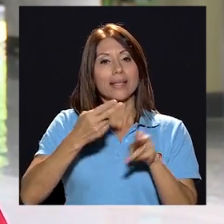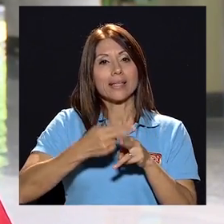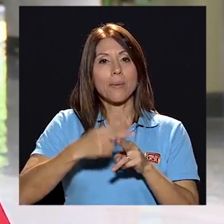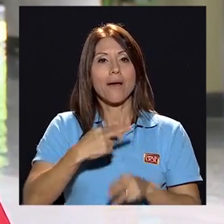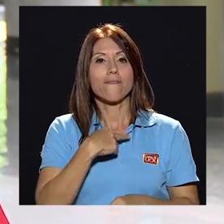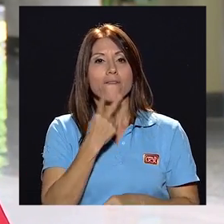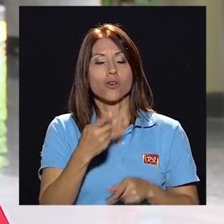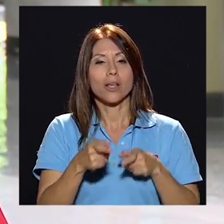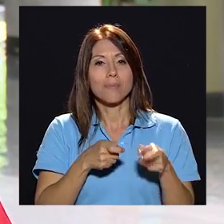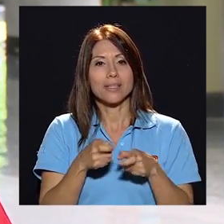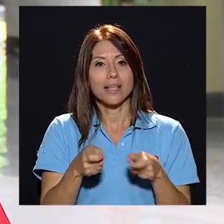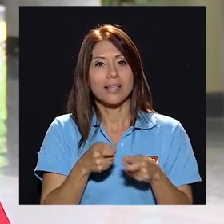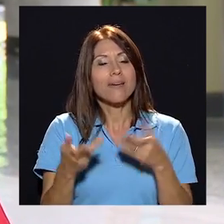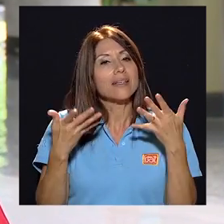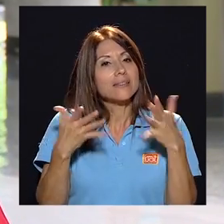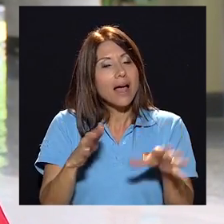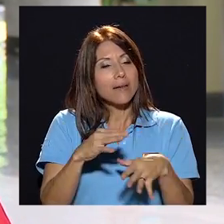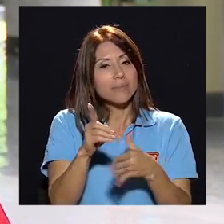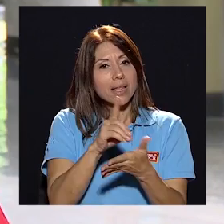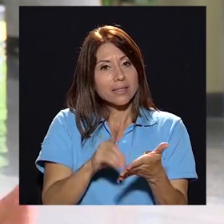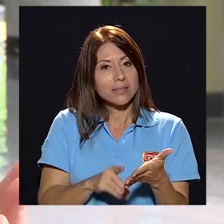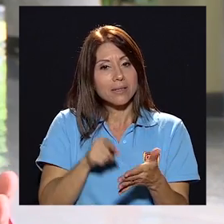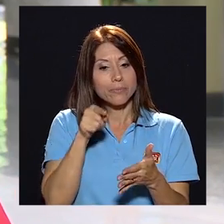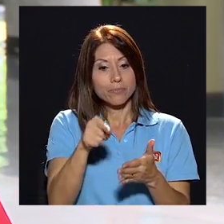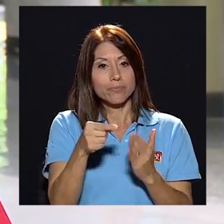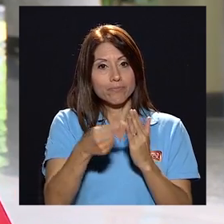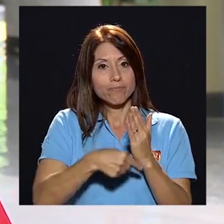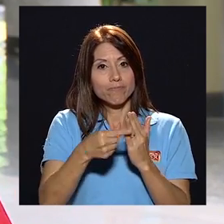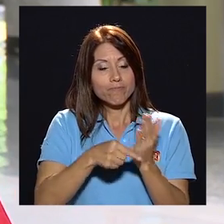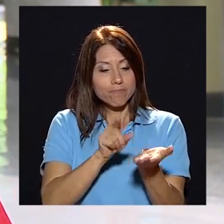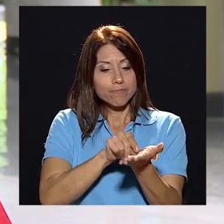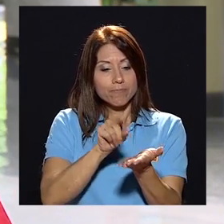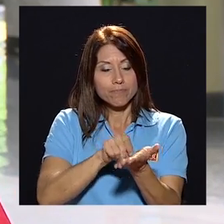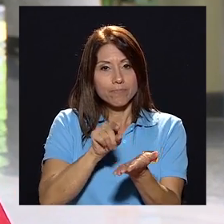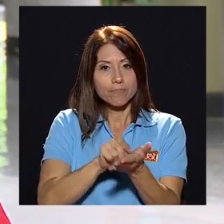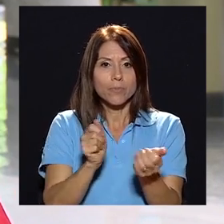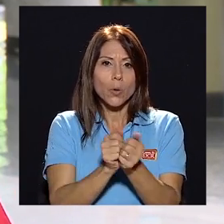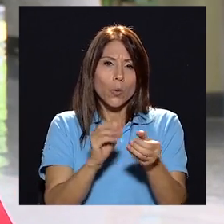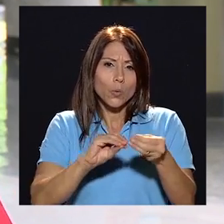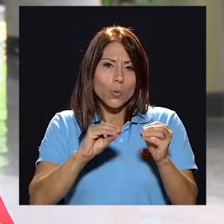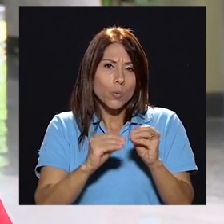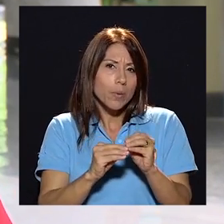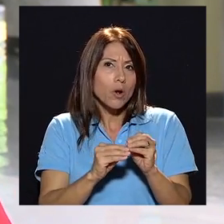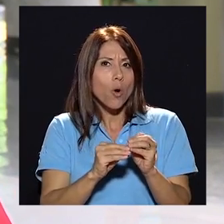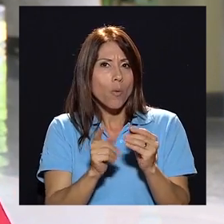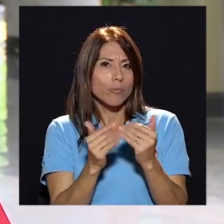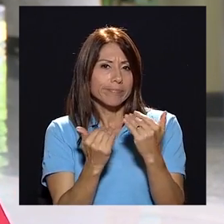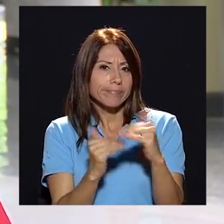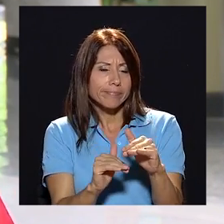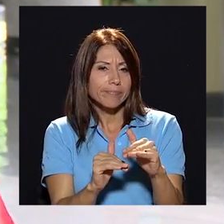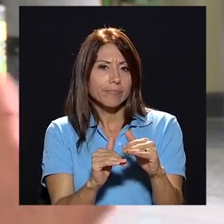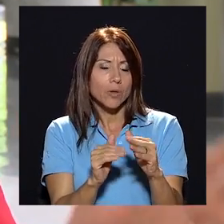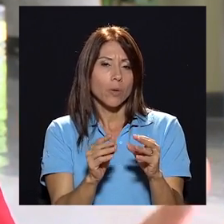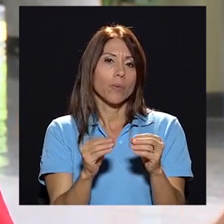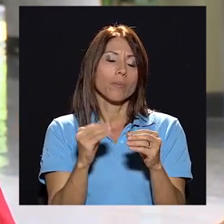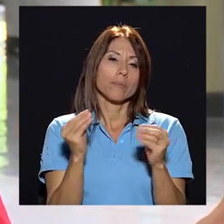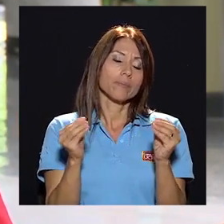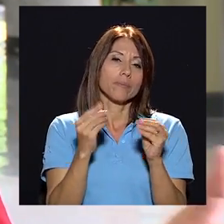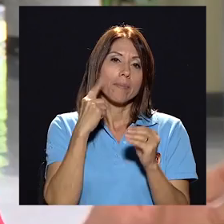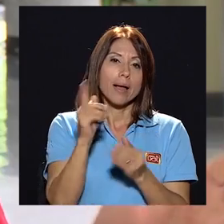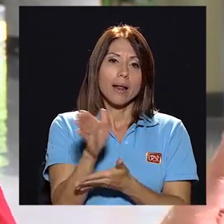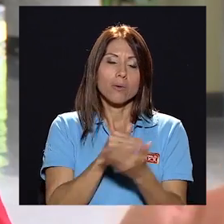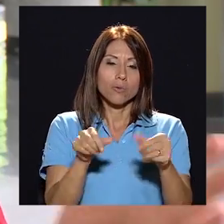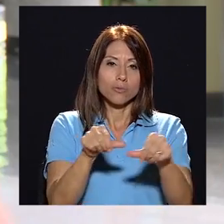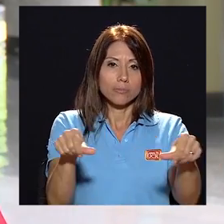se llama voz administrativa que ya está diseñado ese boletín es un boletín impreso con un número un poco más limitado para algunos